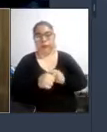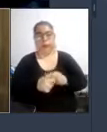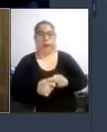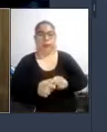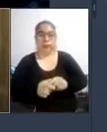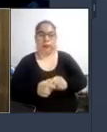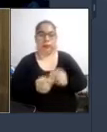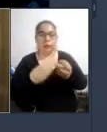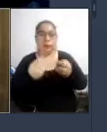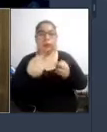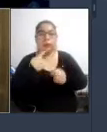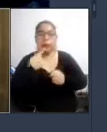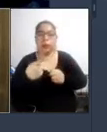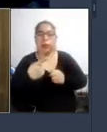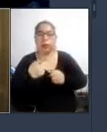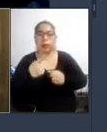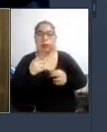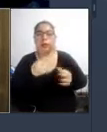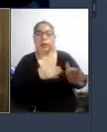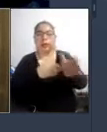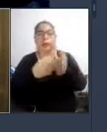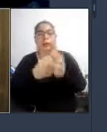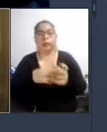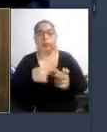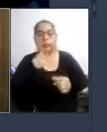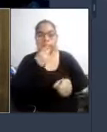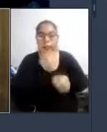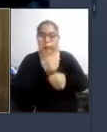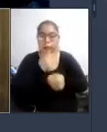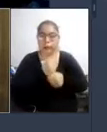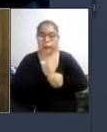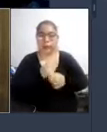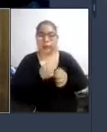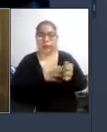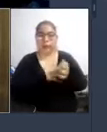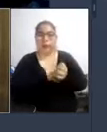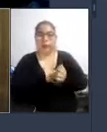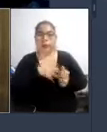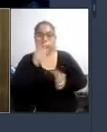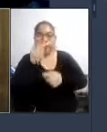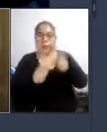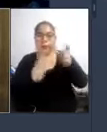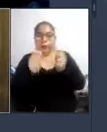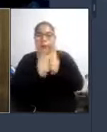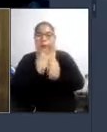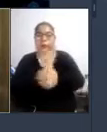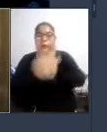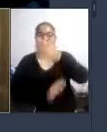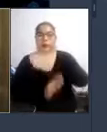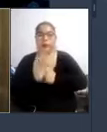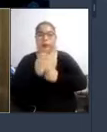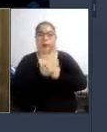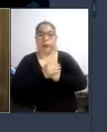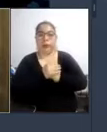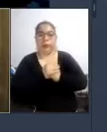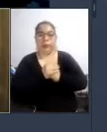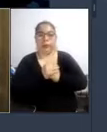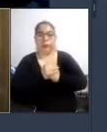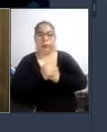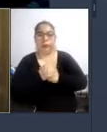de accesibilidad como generador del empleo para personas con discapacidad yo